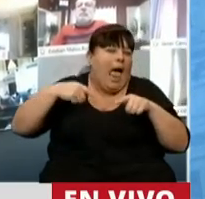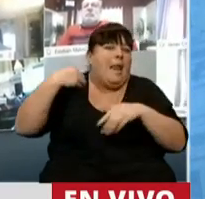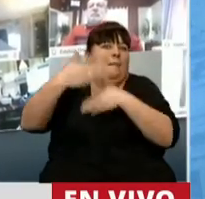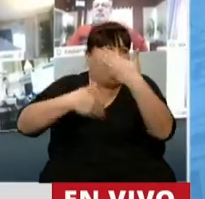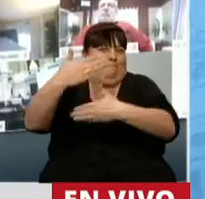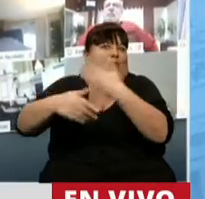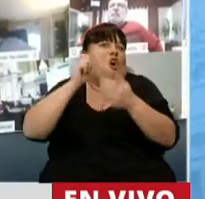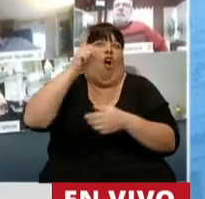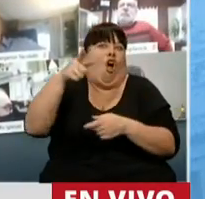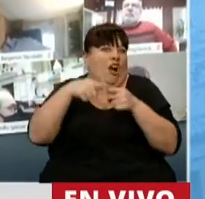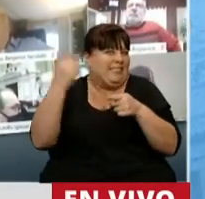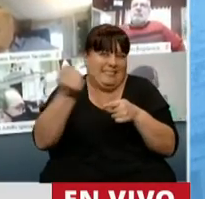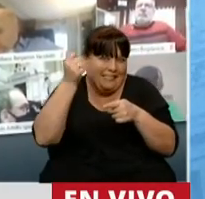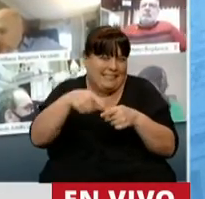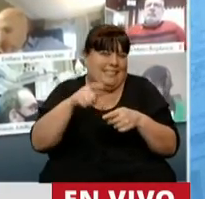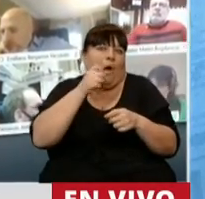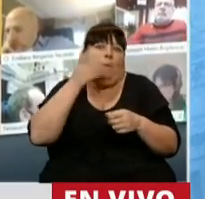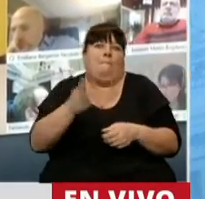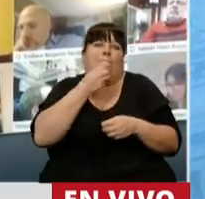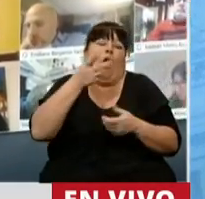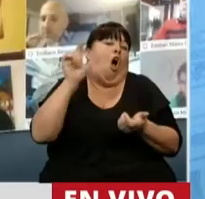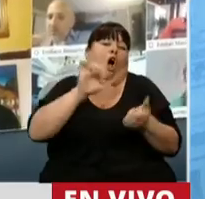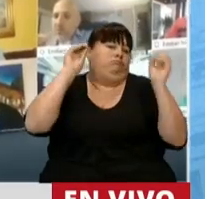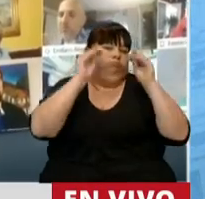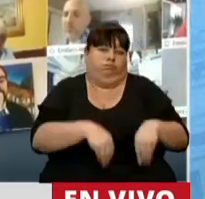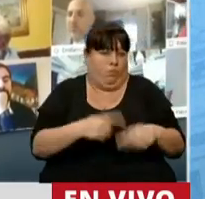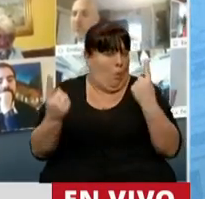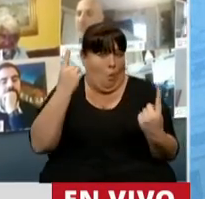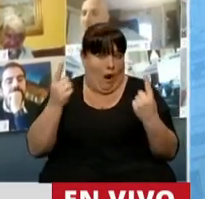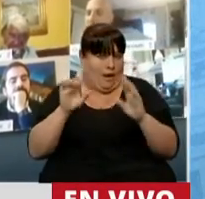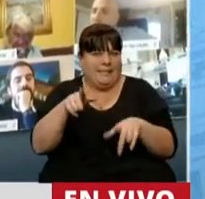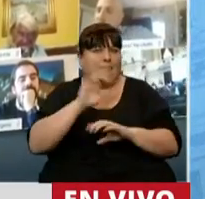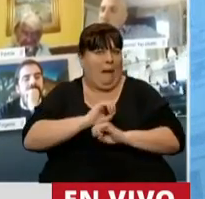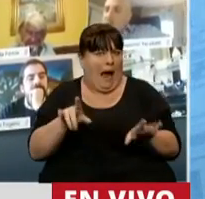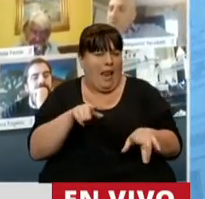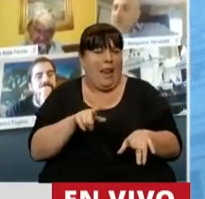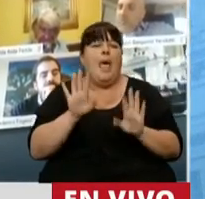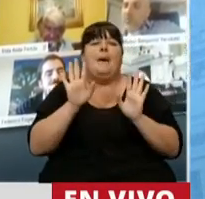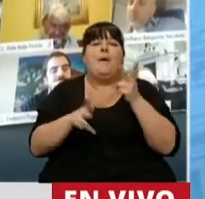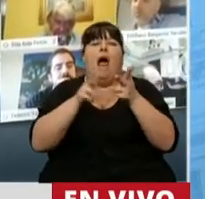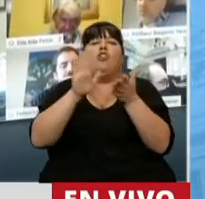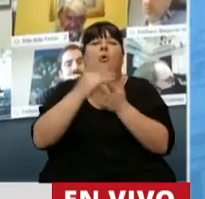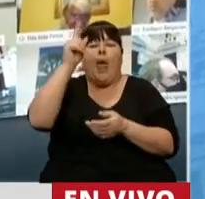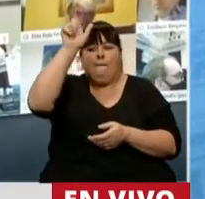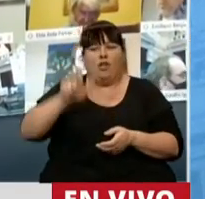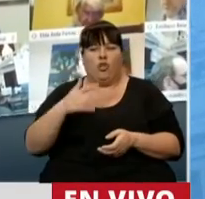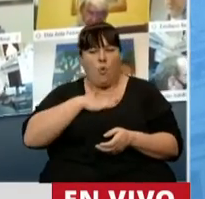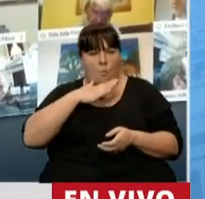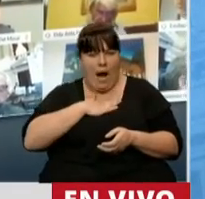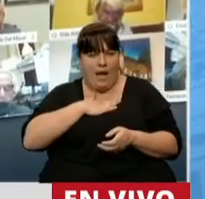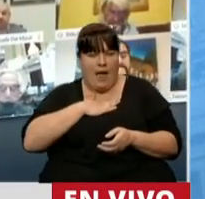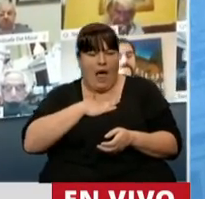lograr y llegar a algo que sea productivo o no o caer en quiebra y es algo malo. Pero cuando hablamos de la persona humana,